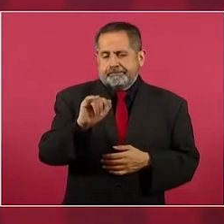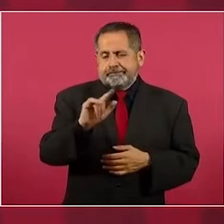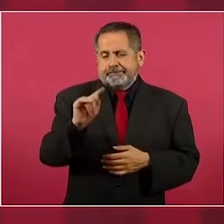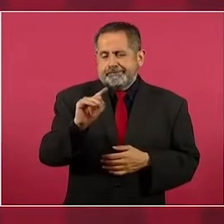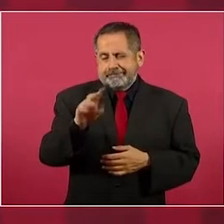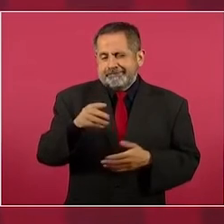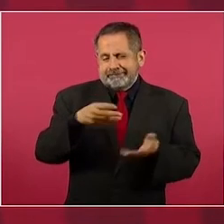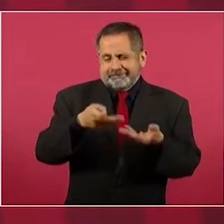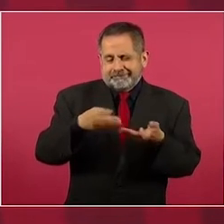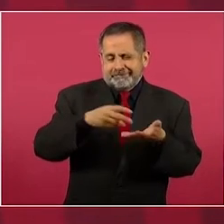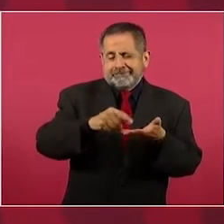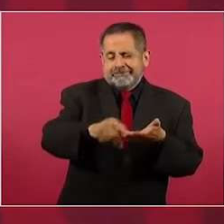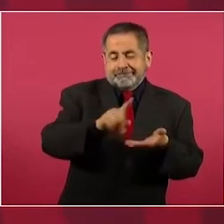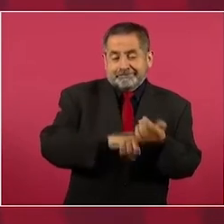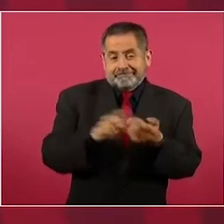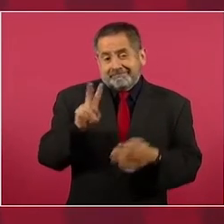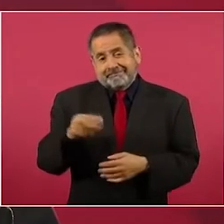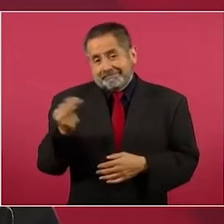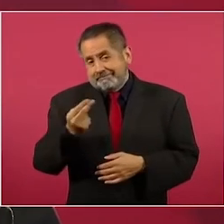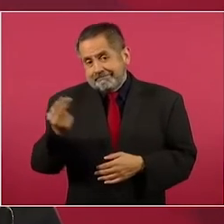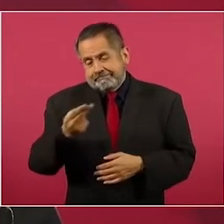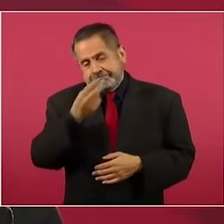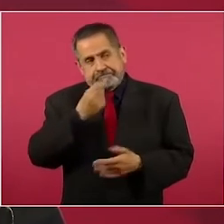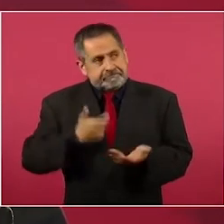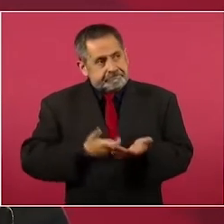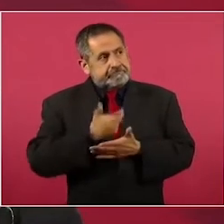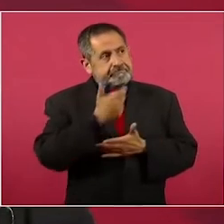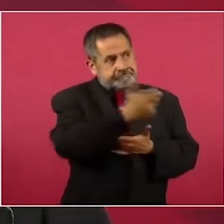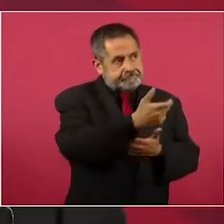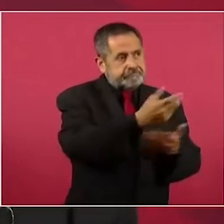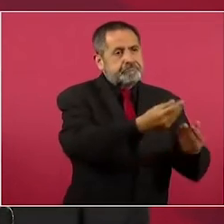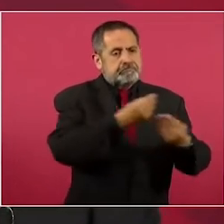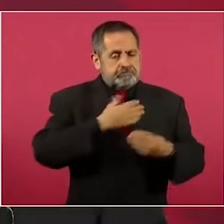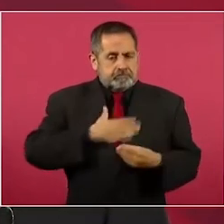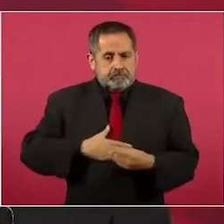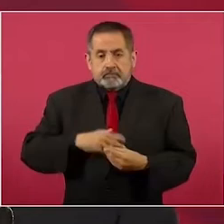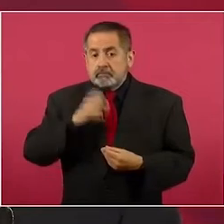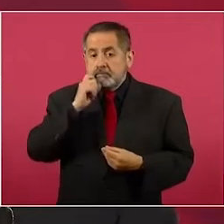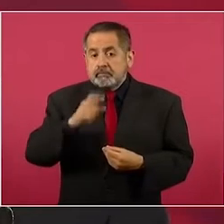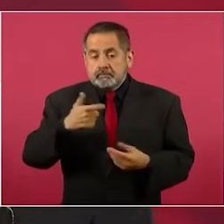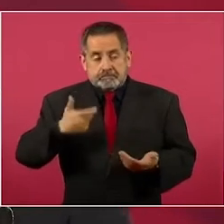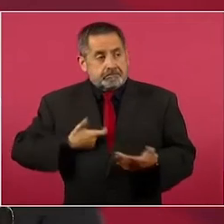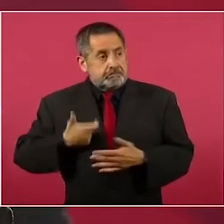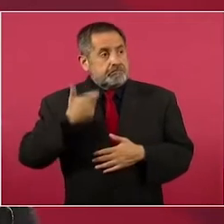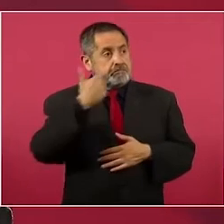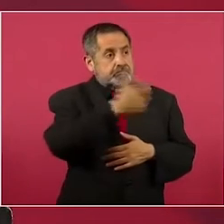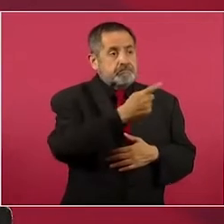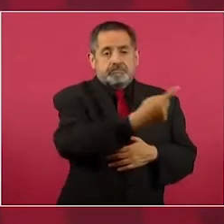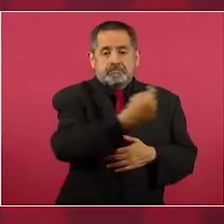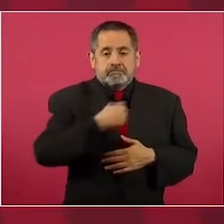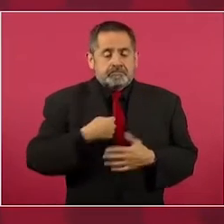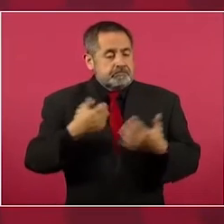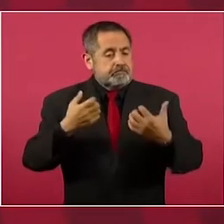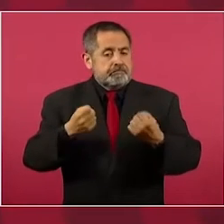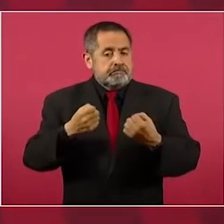como lo hemos estado hablando, y nos van a vender leche para